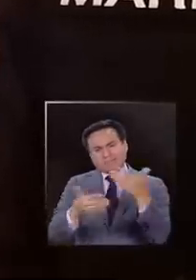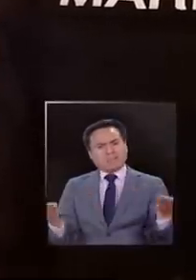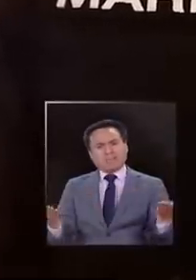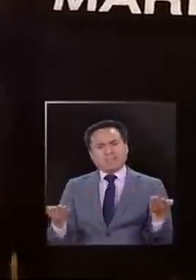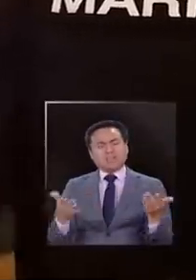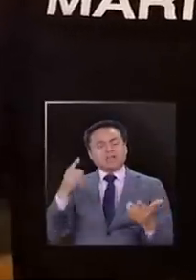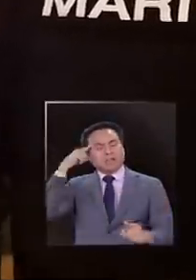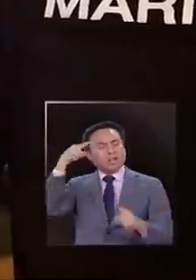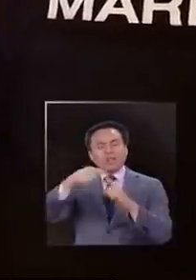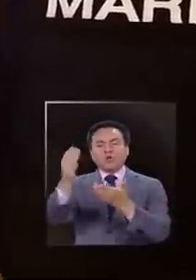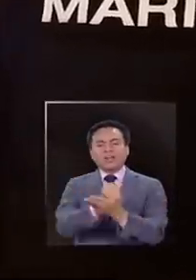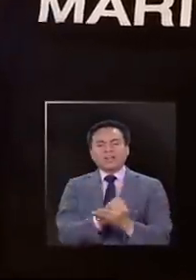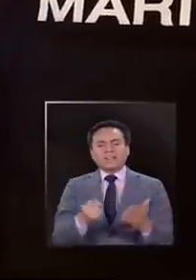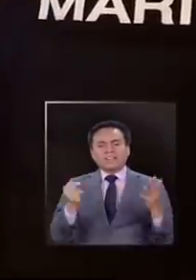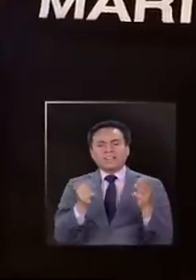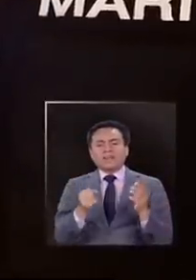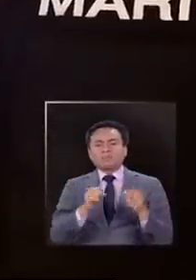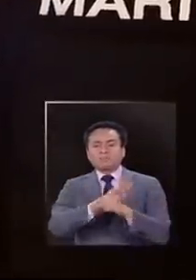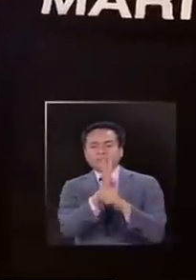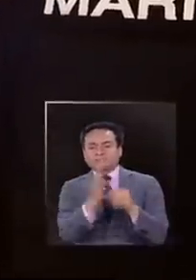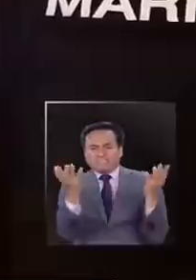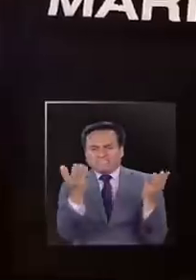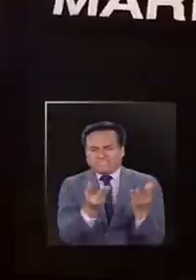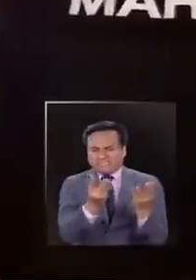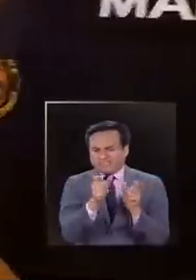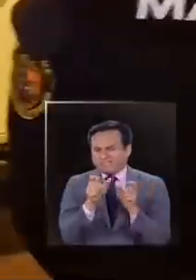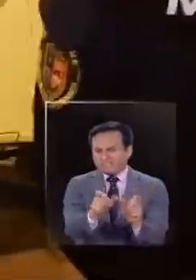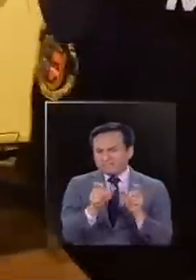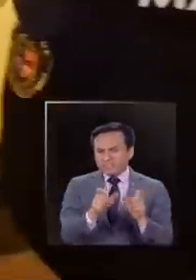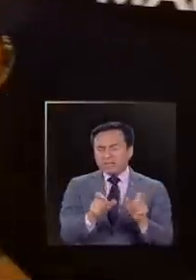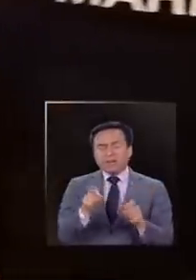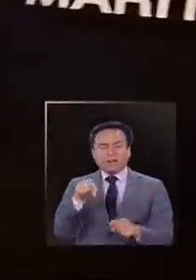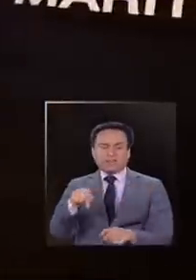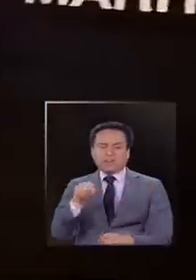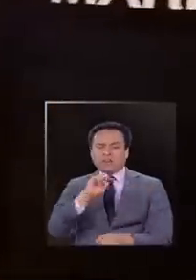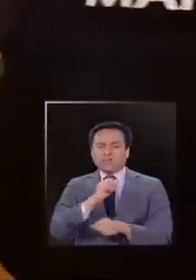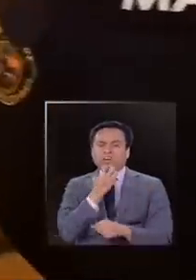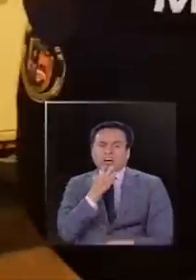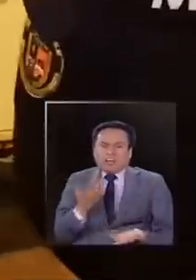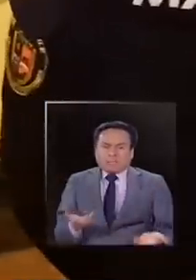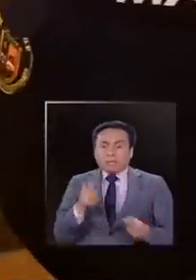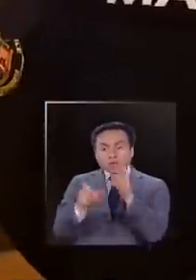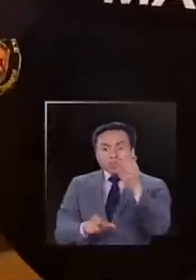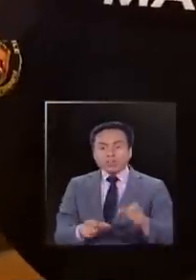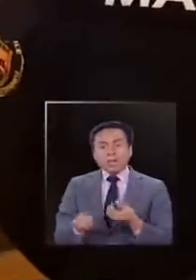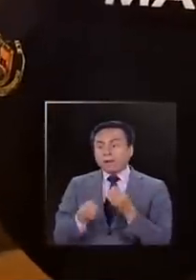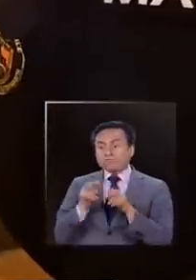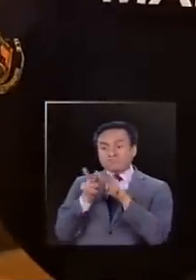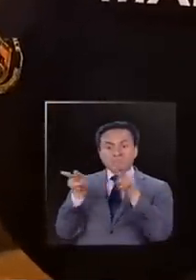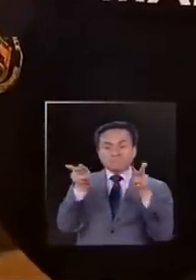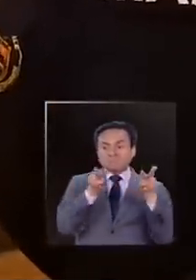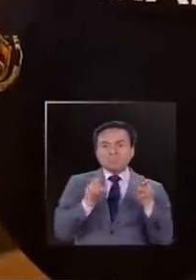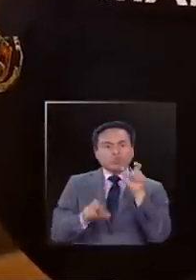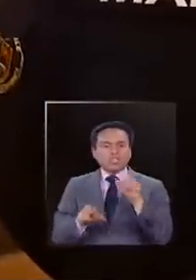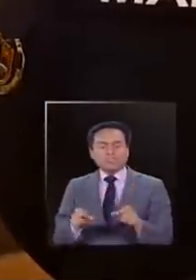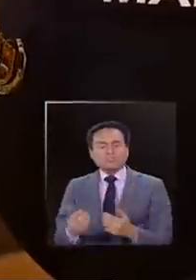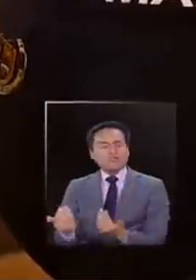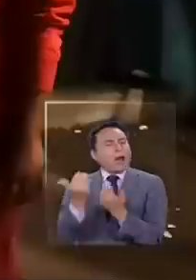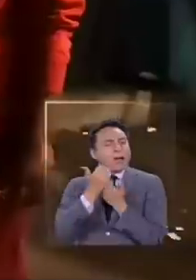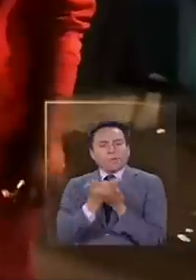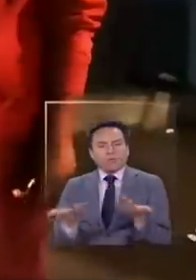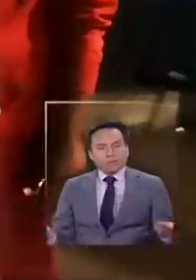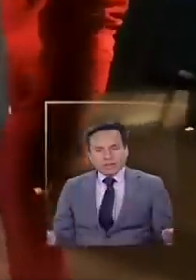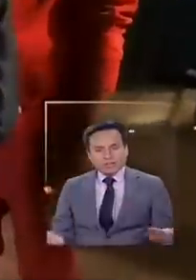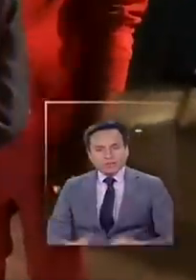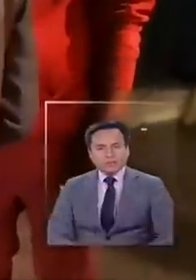para lograr controlar el coronavirus aquí en Antofagasta, pero hay personas que en verdad no nos están apoyando.